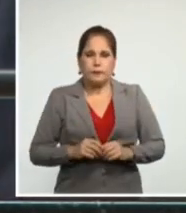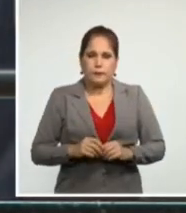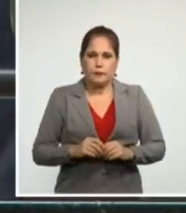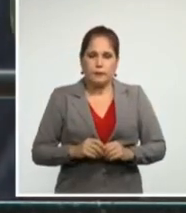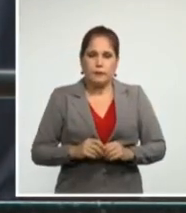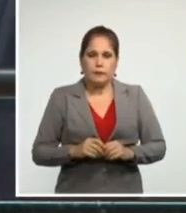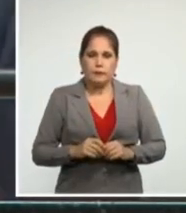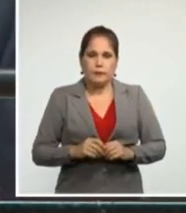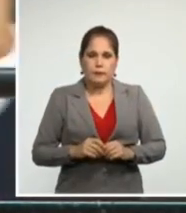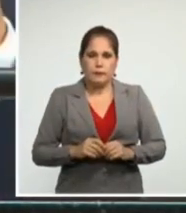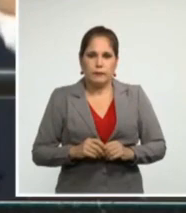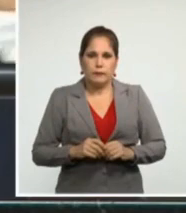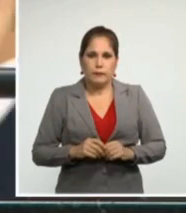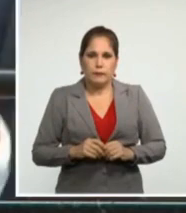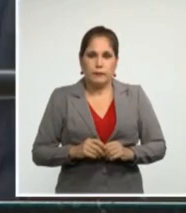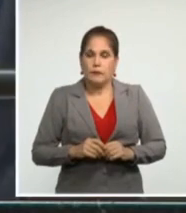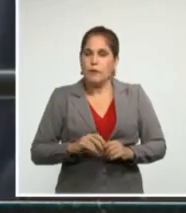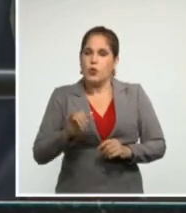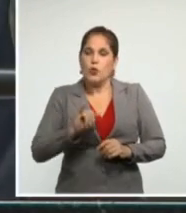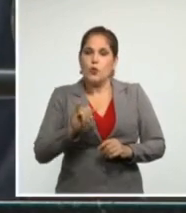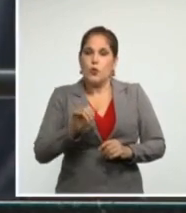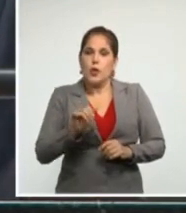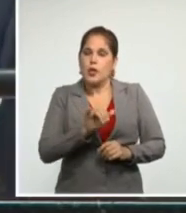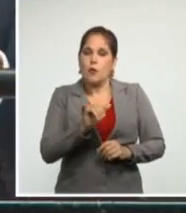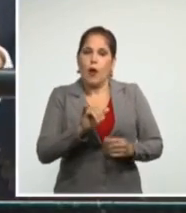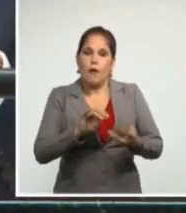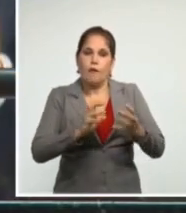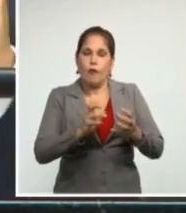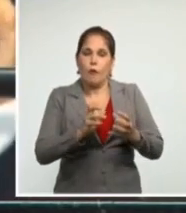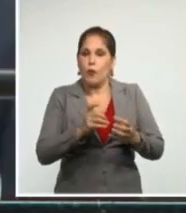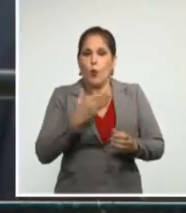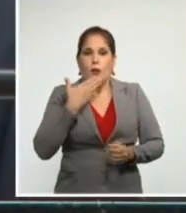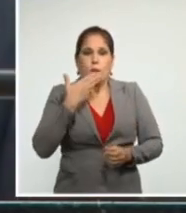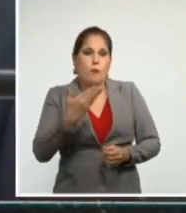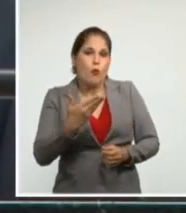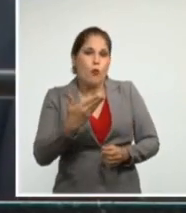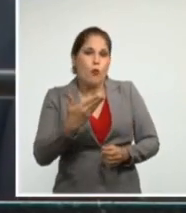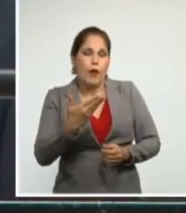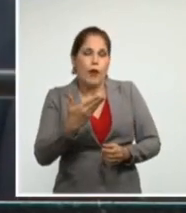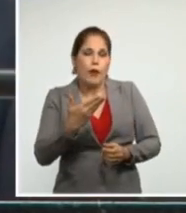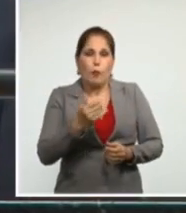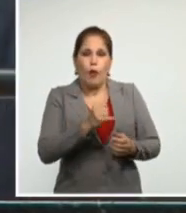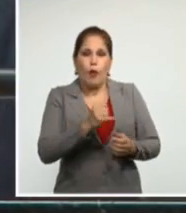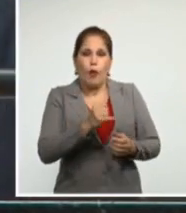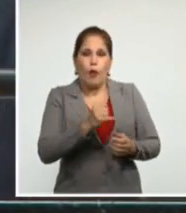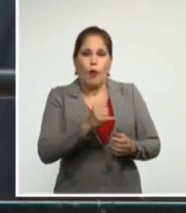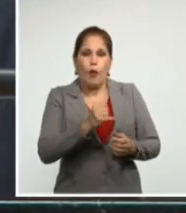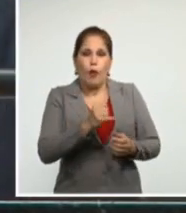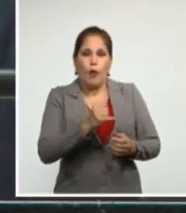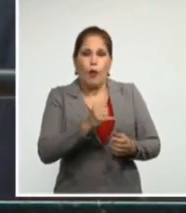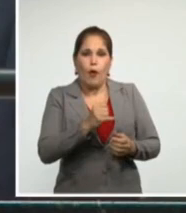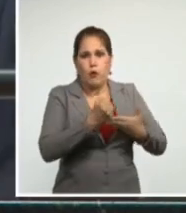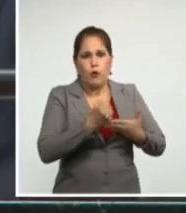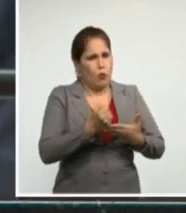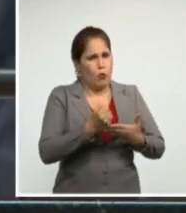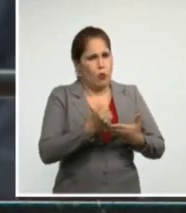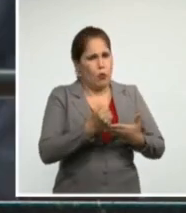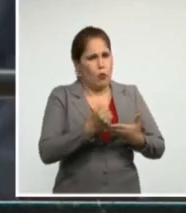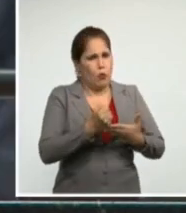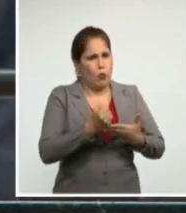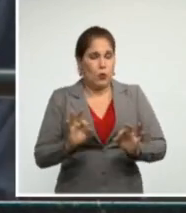no es fortuito ni fruto de efectos colaterales y es